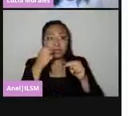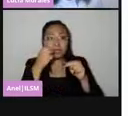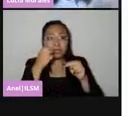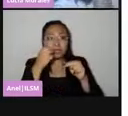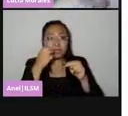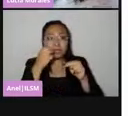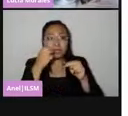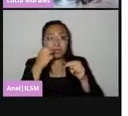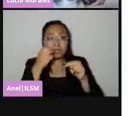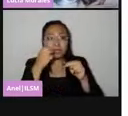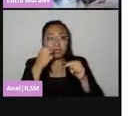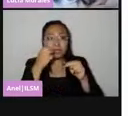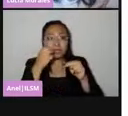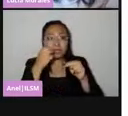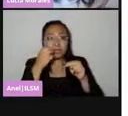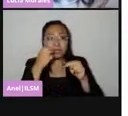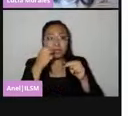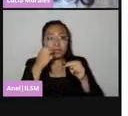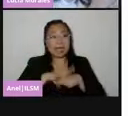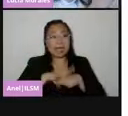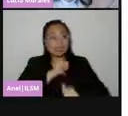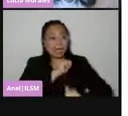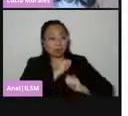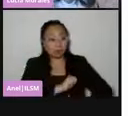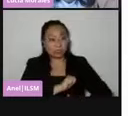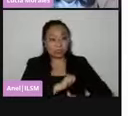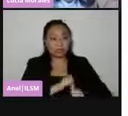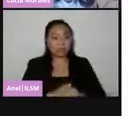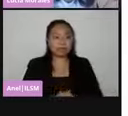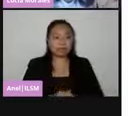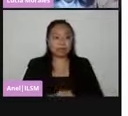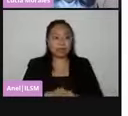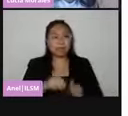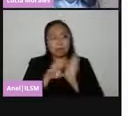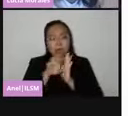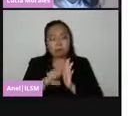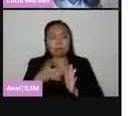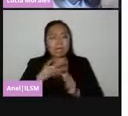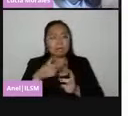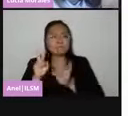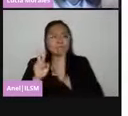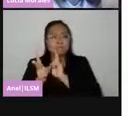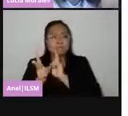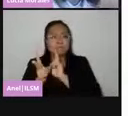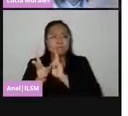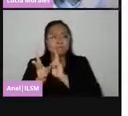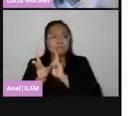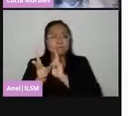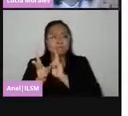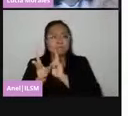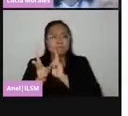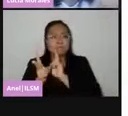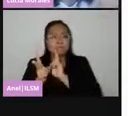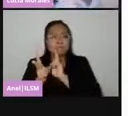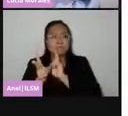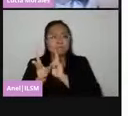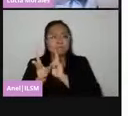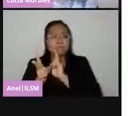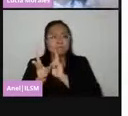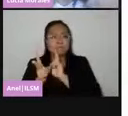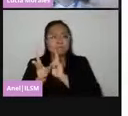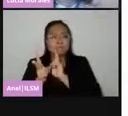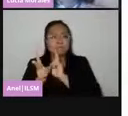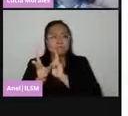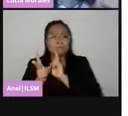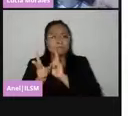cargo. Es por eso que si un vecino o vecina que tengan, que es muy participativo o participativa, pero que no haya nacido en el